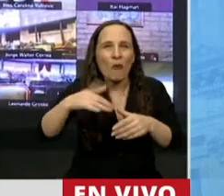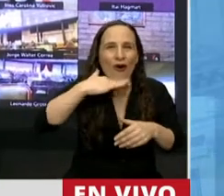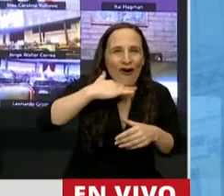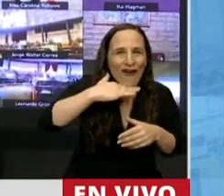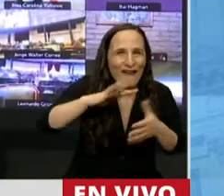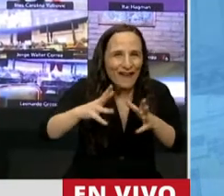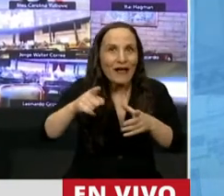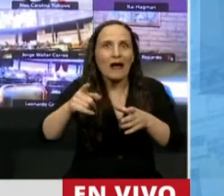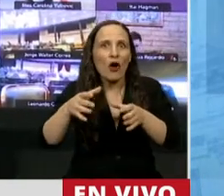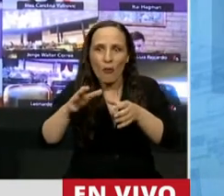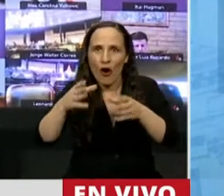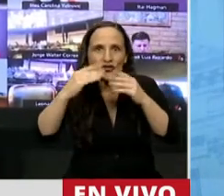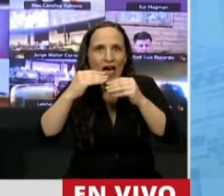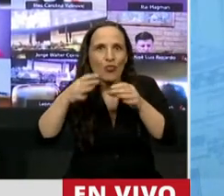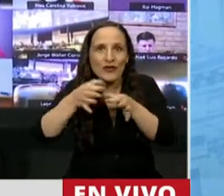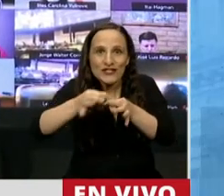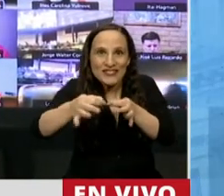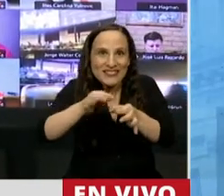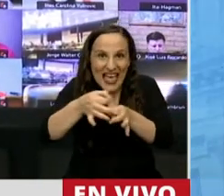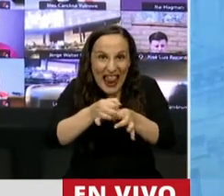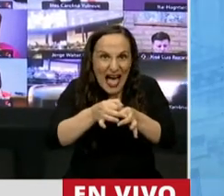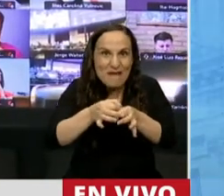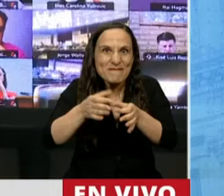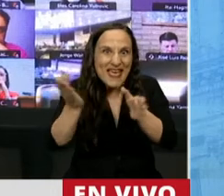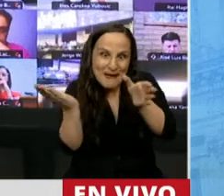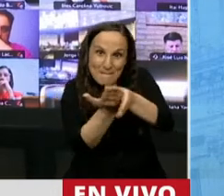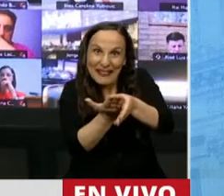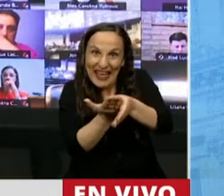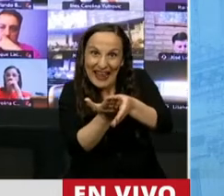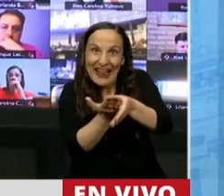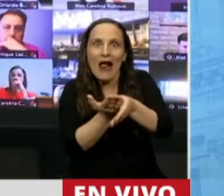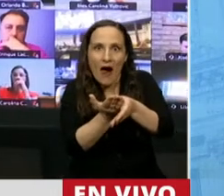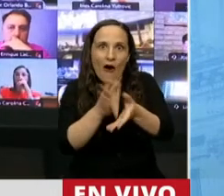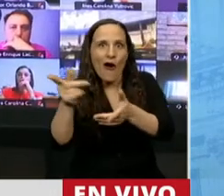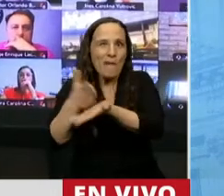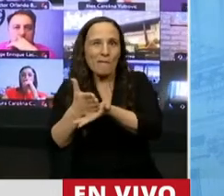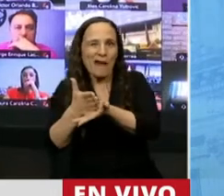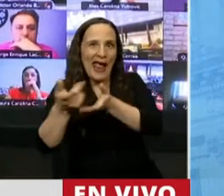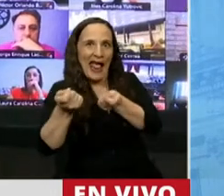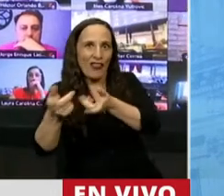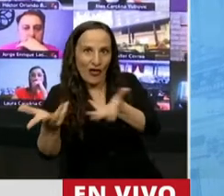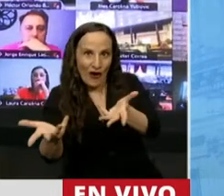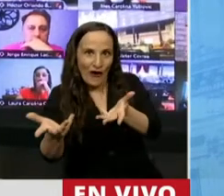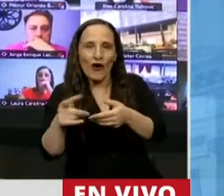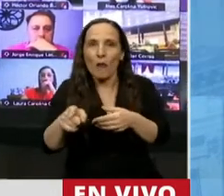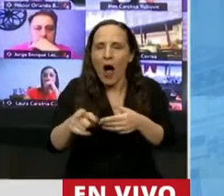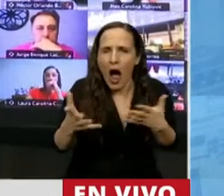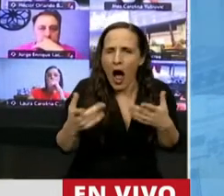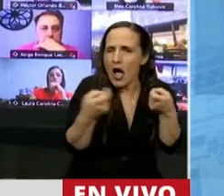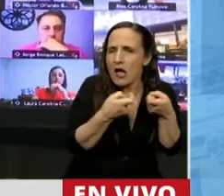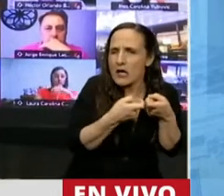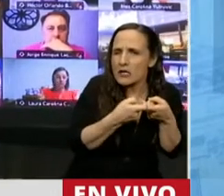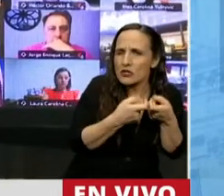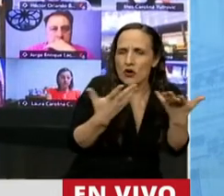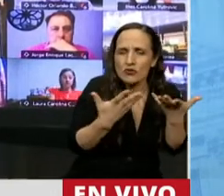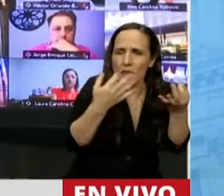que yo no sabía quién era, que actuaban en confabulación, en absolutamente asociación ilícita, para, como